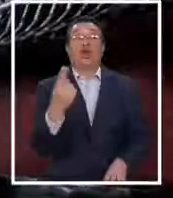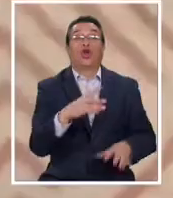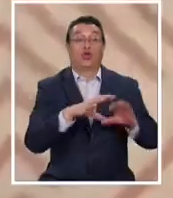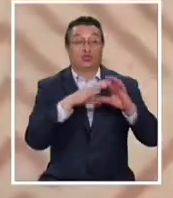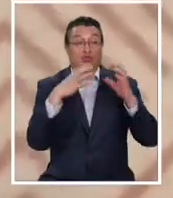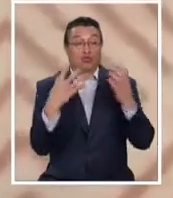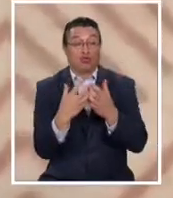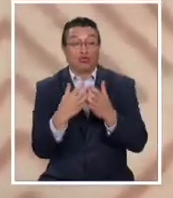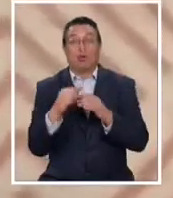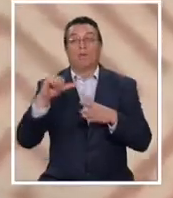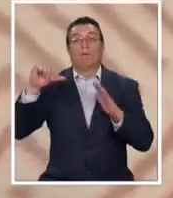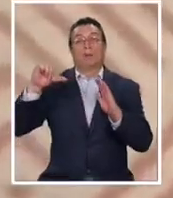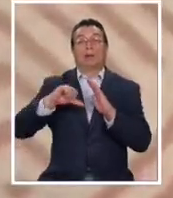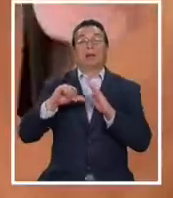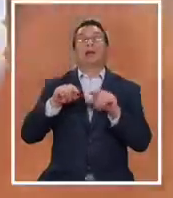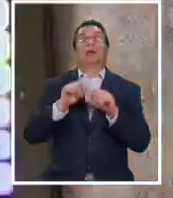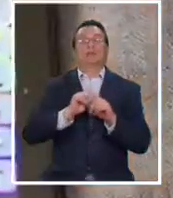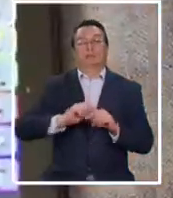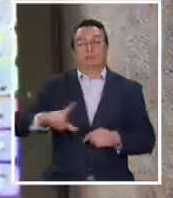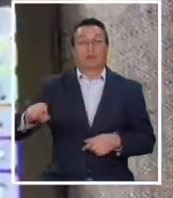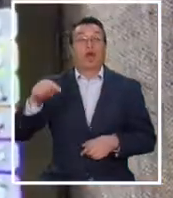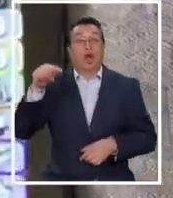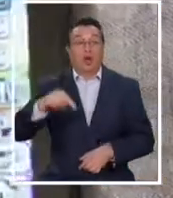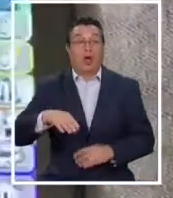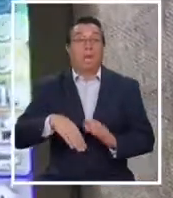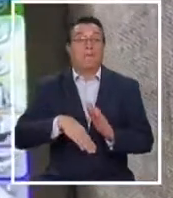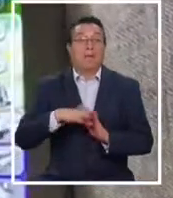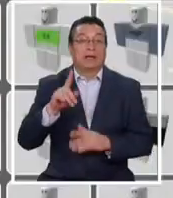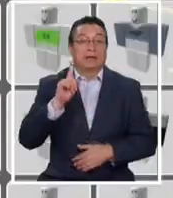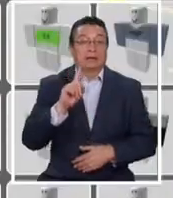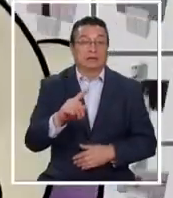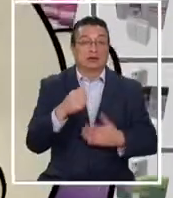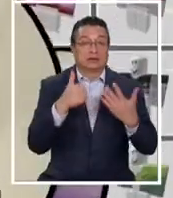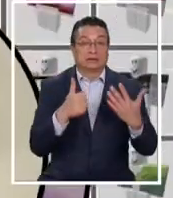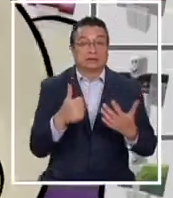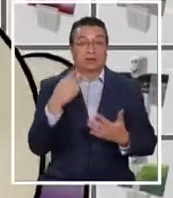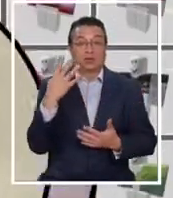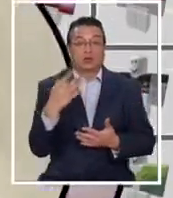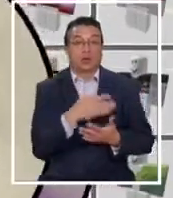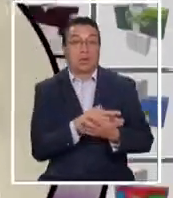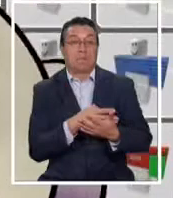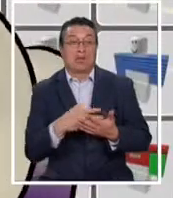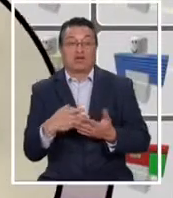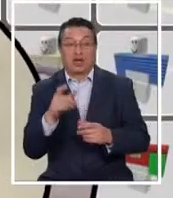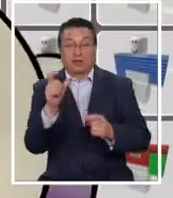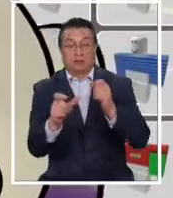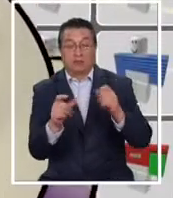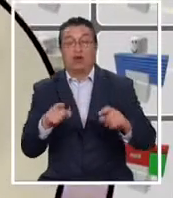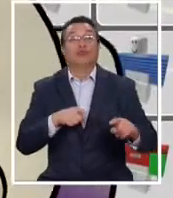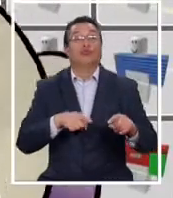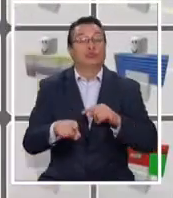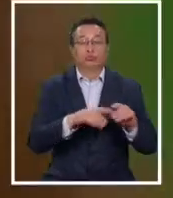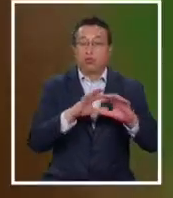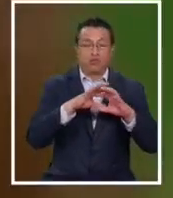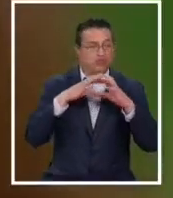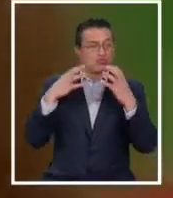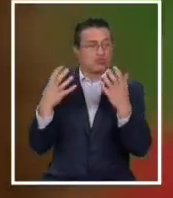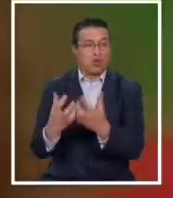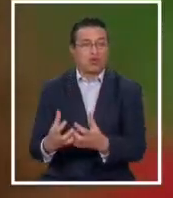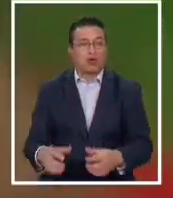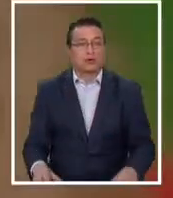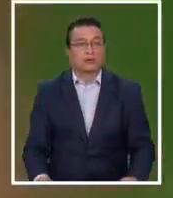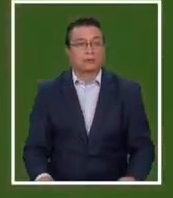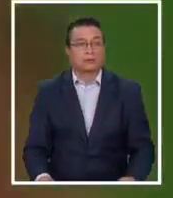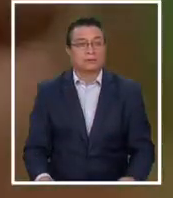planeta estaba confinado. Hoy tiene más de 164 millones de usuarios activos en todo el mundo.